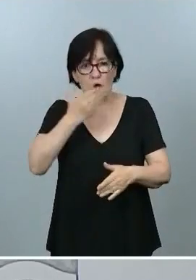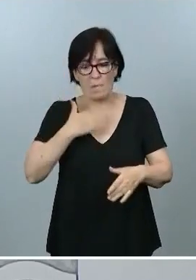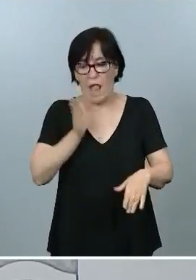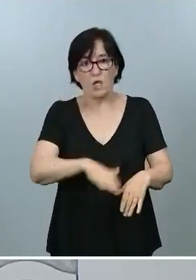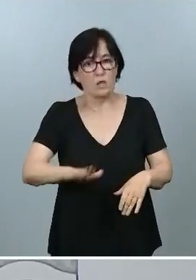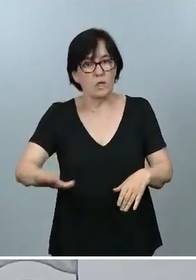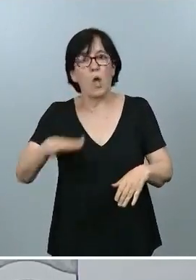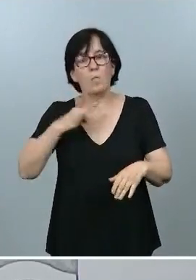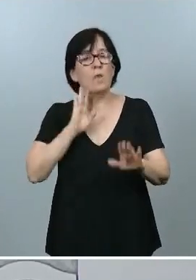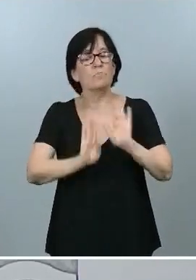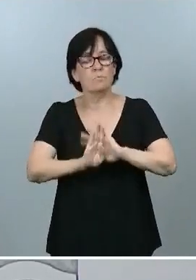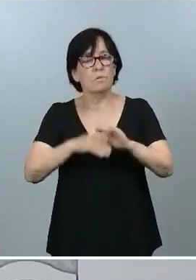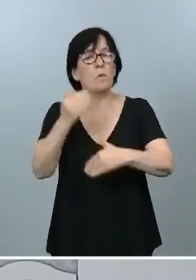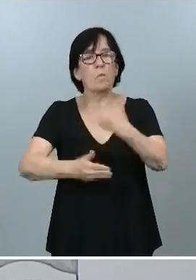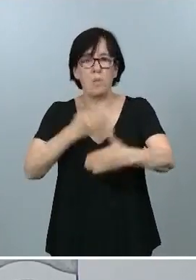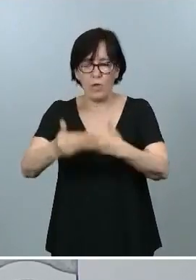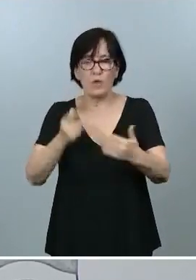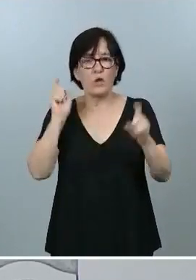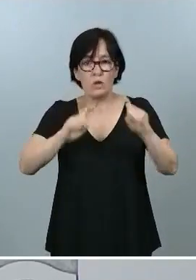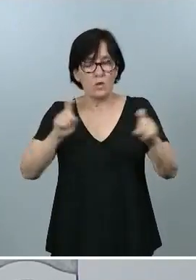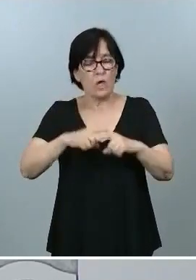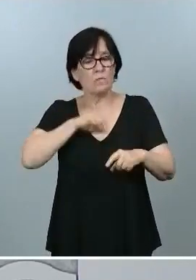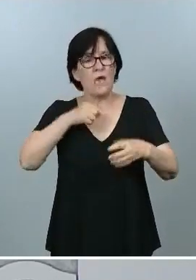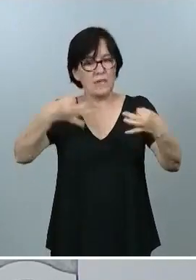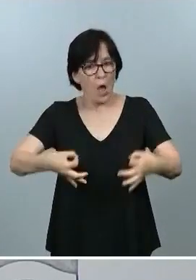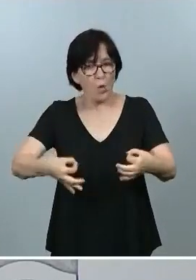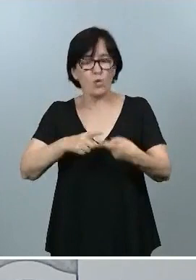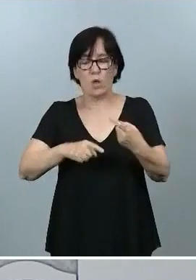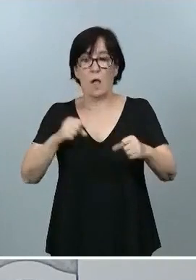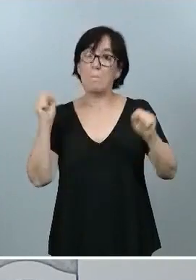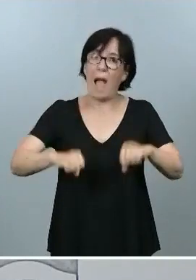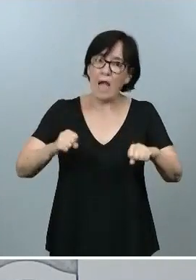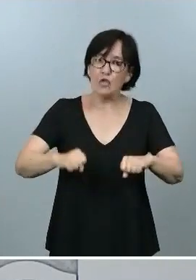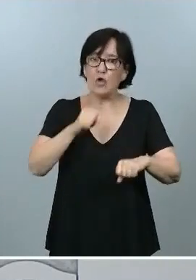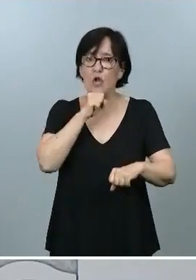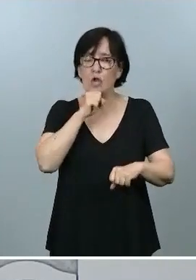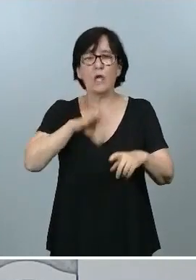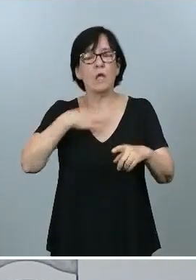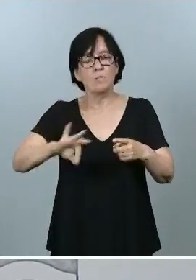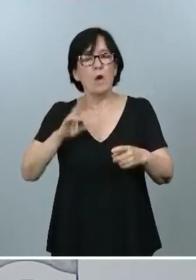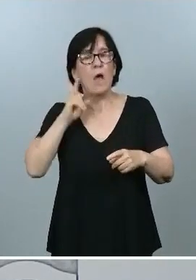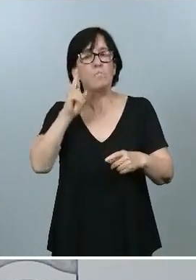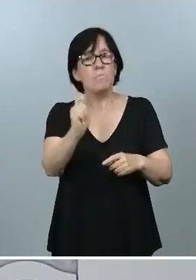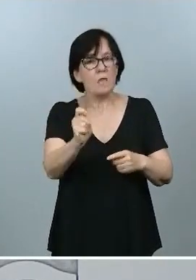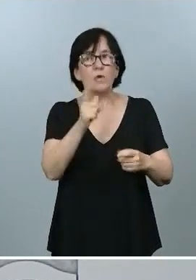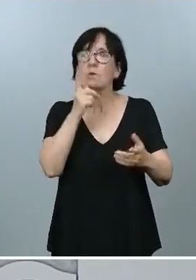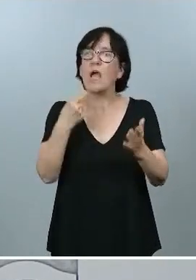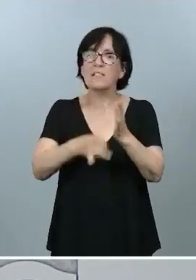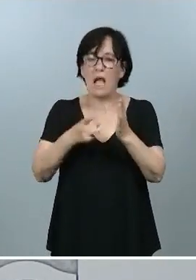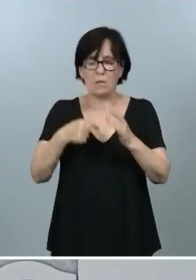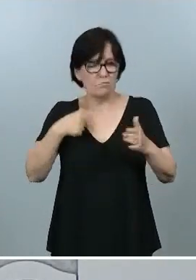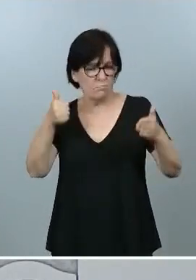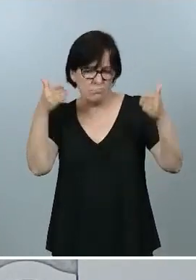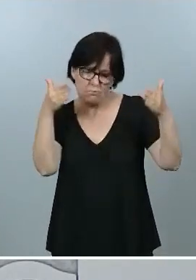continuar su proceso educativo, estén seguros, para que nuestros mayores puedan tener unas pensiones de calidad. En eso es lo que está el Gobierno